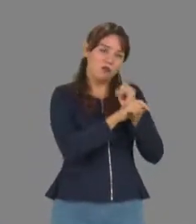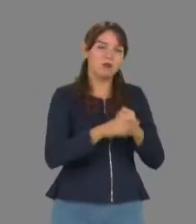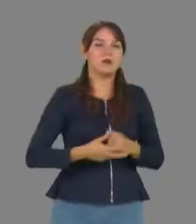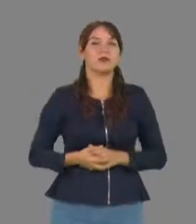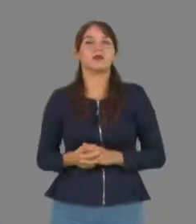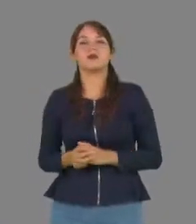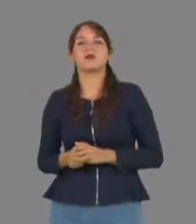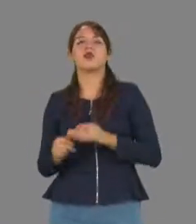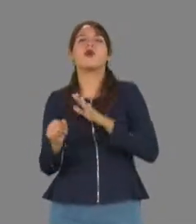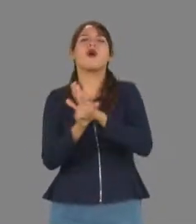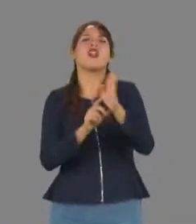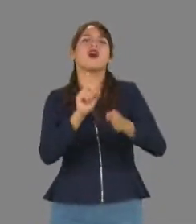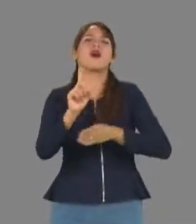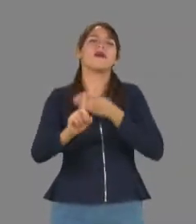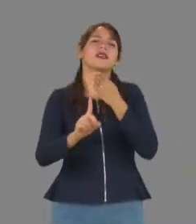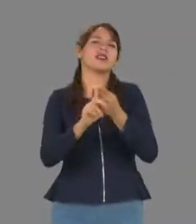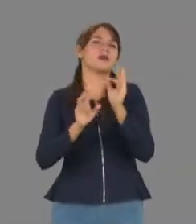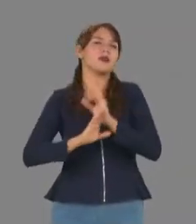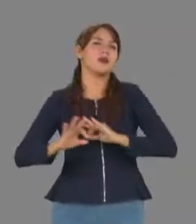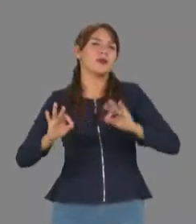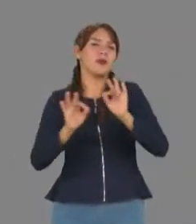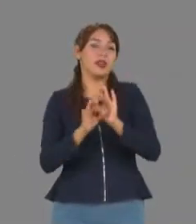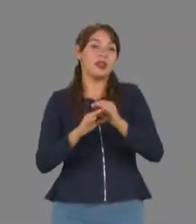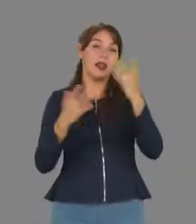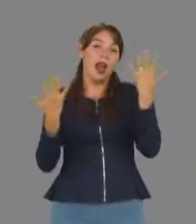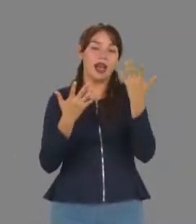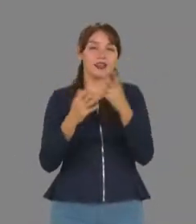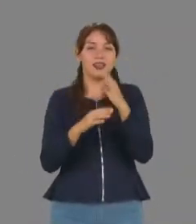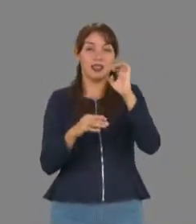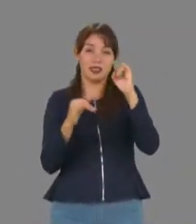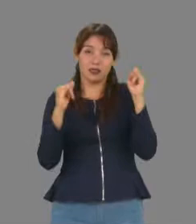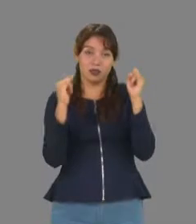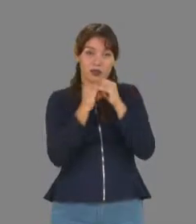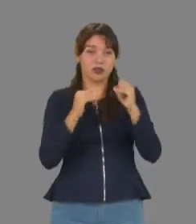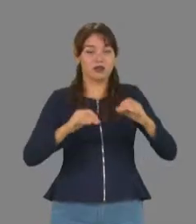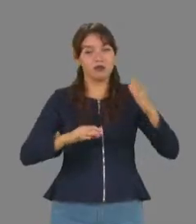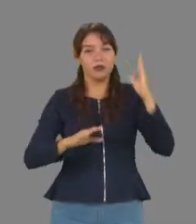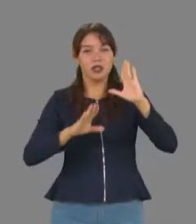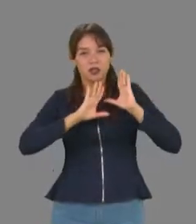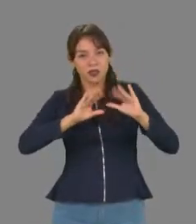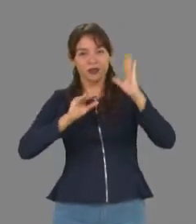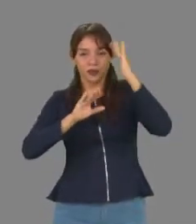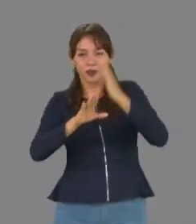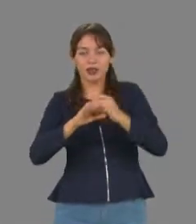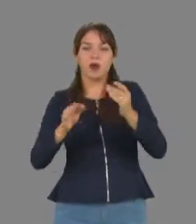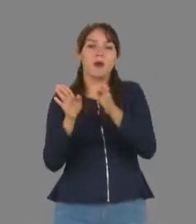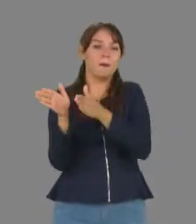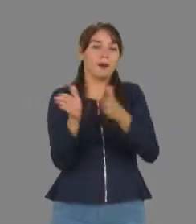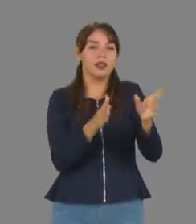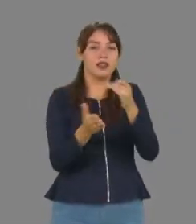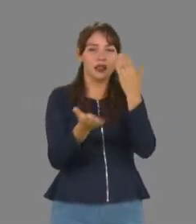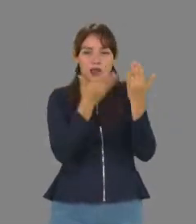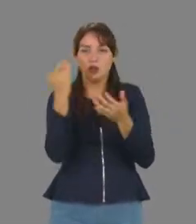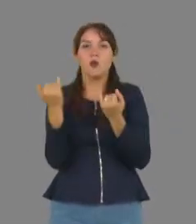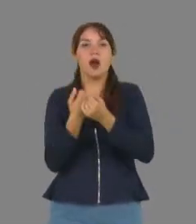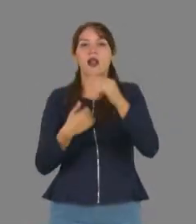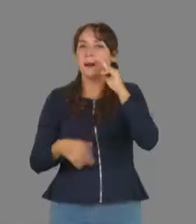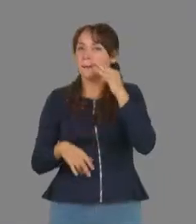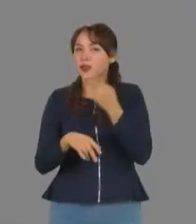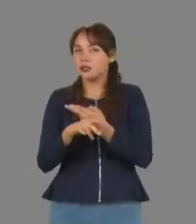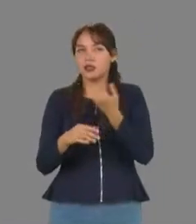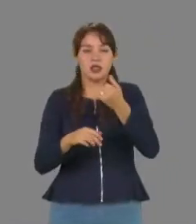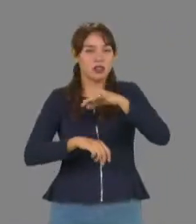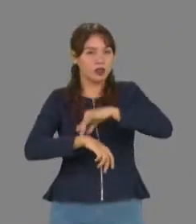Entre sus objetivos principales está el capacitar profesionistas mediante la implementación de planes de estudio a nivel maestría y doctorado,